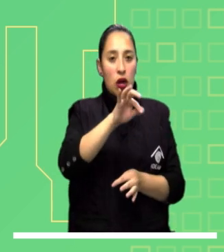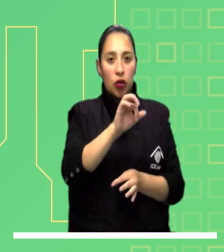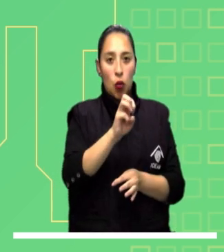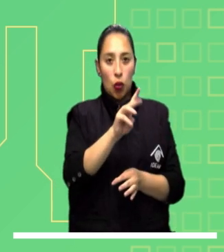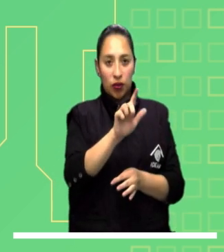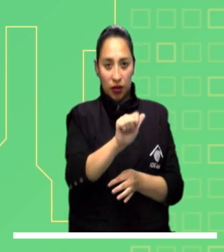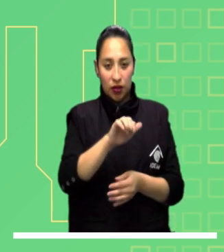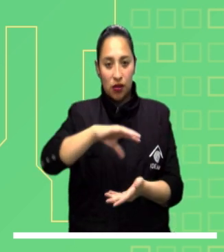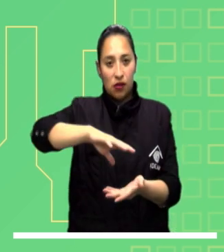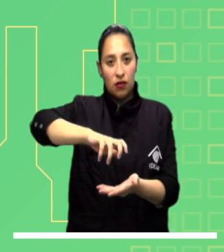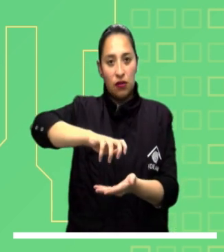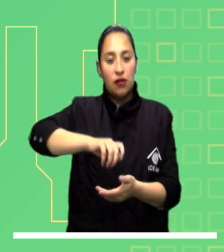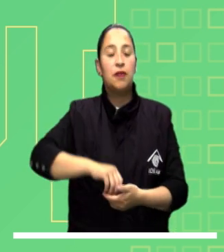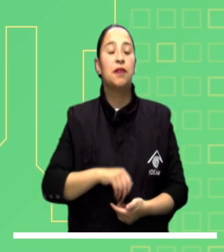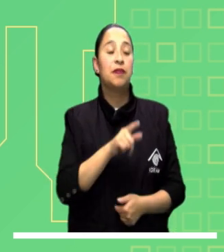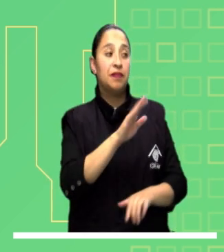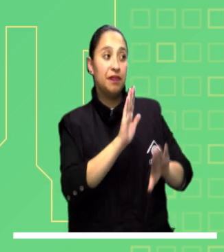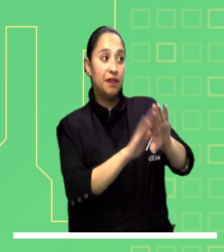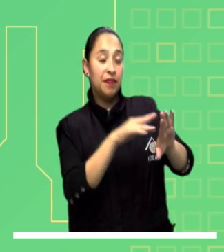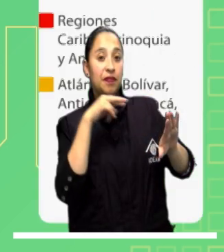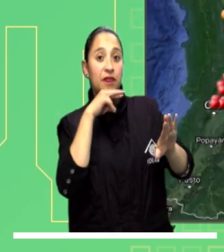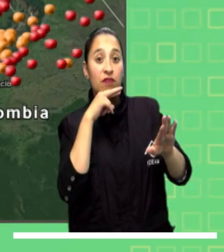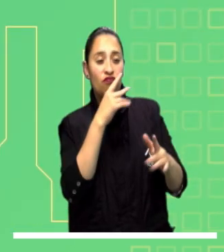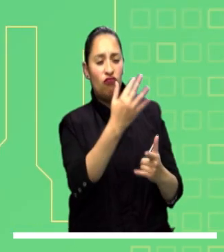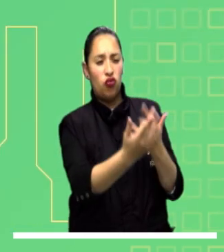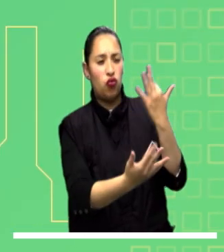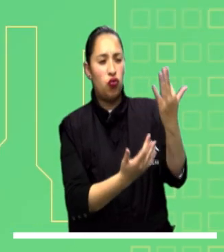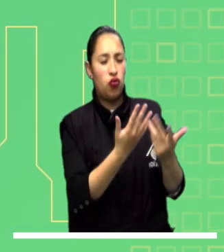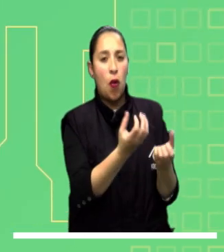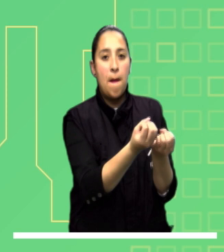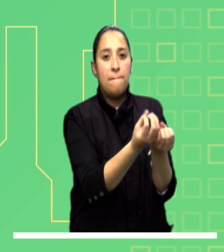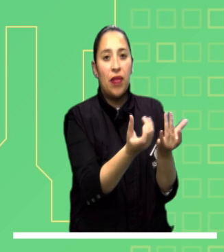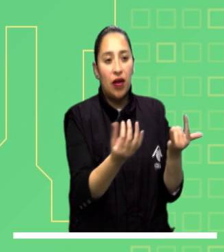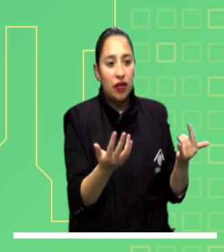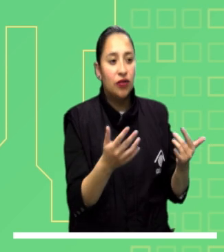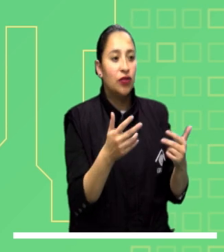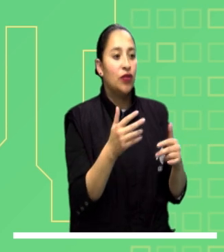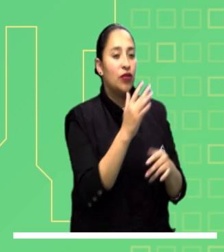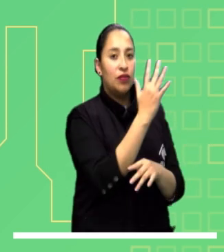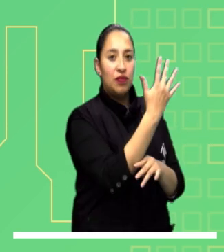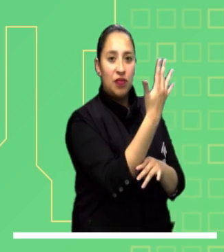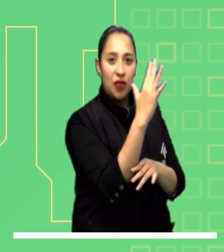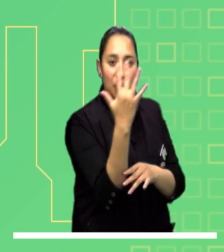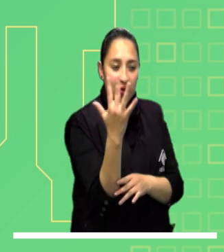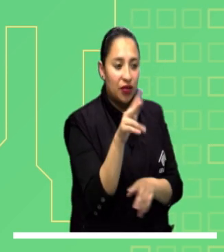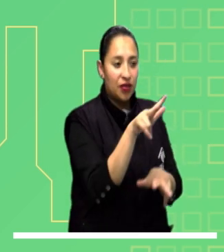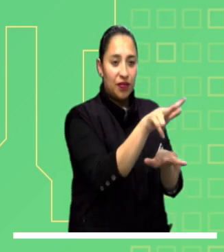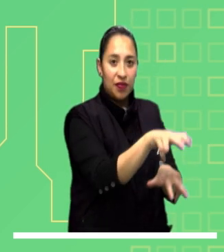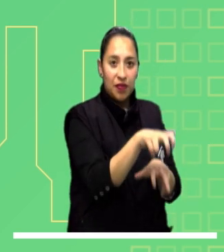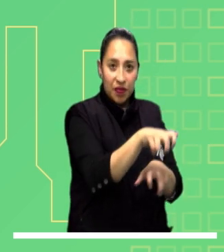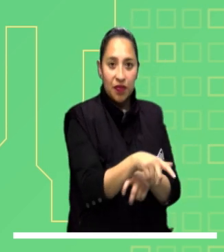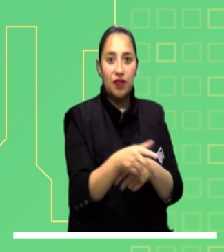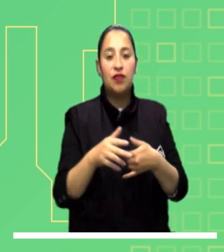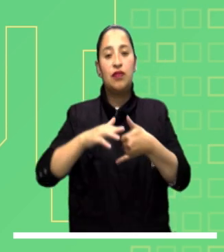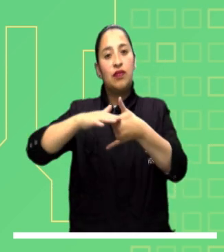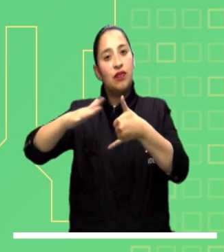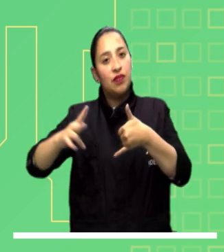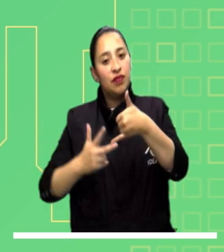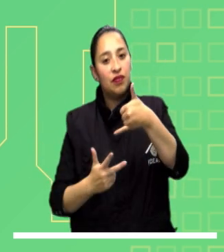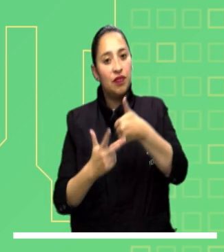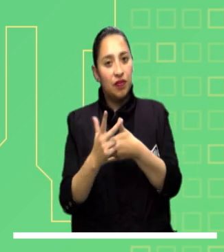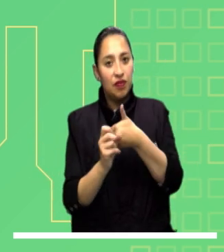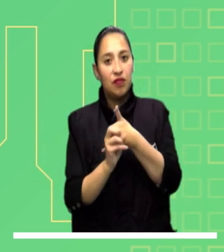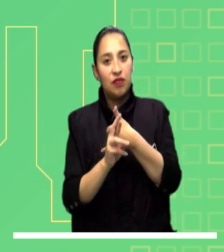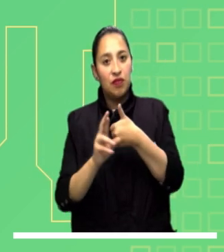Bermeja y Puerto Wilches-Santander. Alerta roja por alta probabilidad de incendios en pastos, bosques y cultivos de las regiones